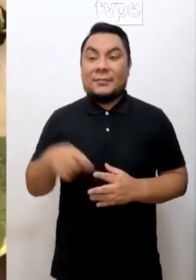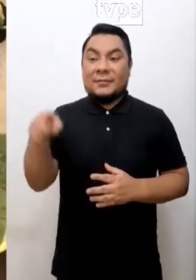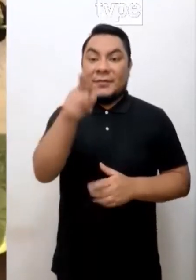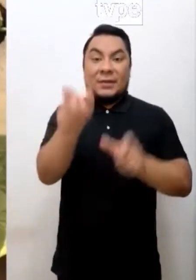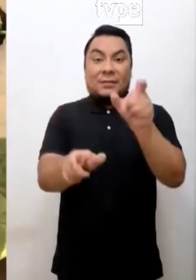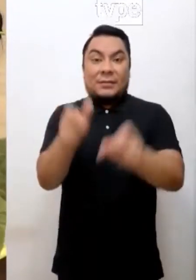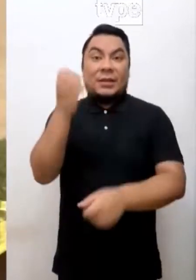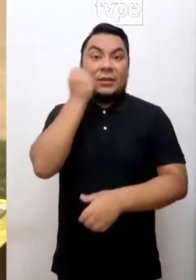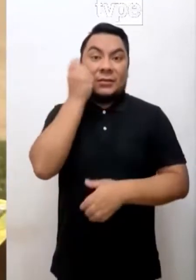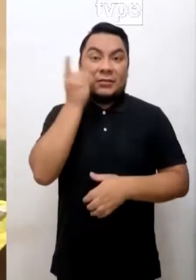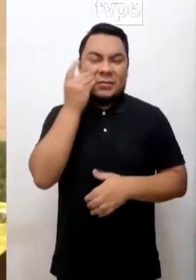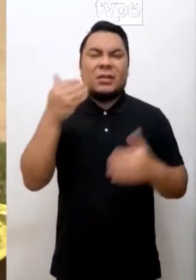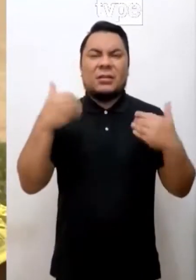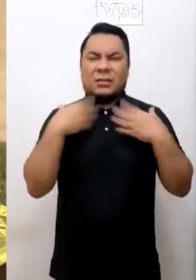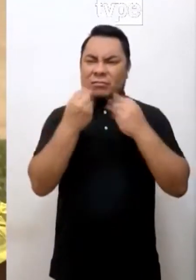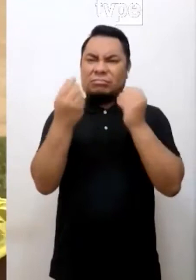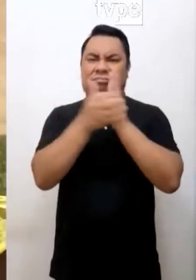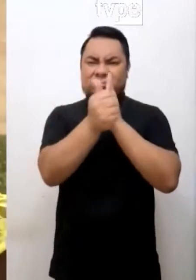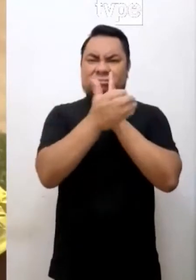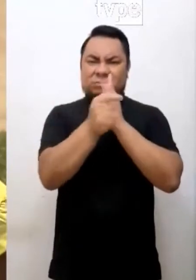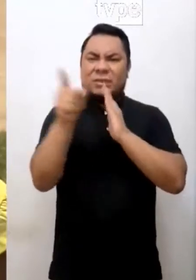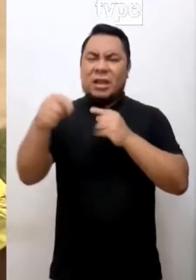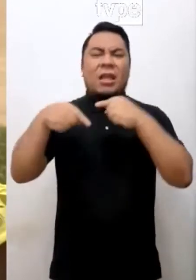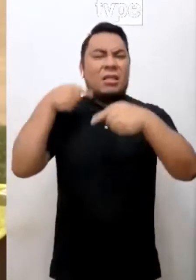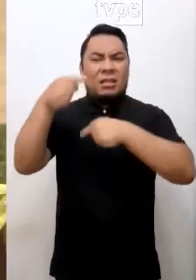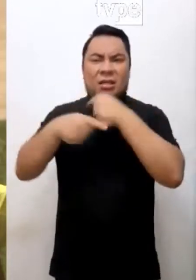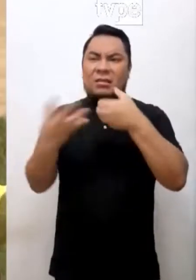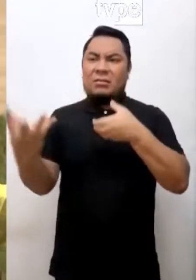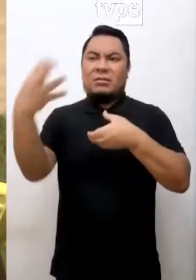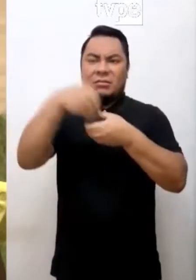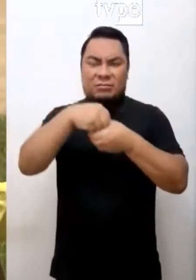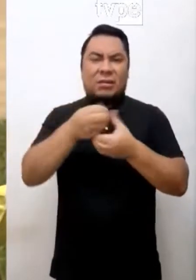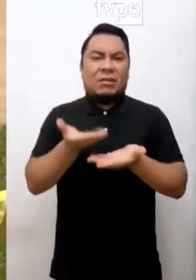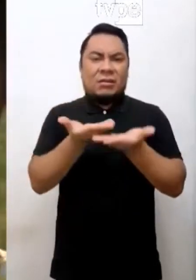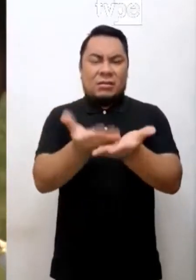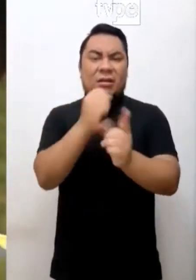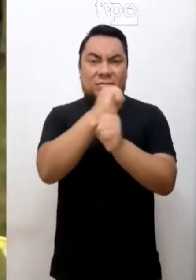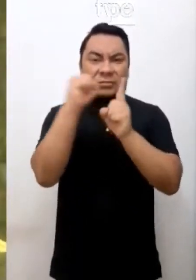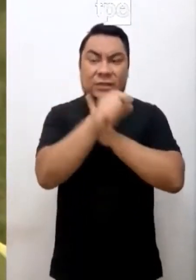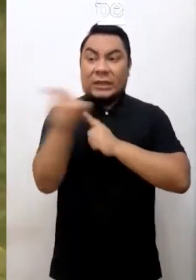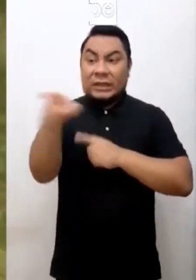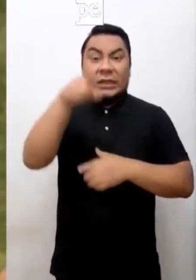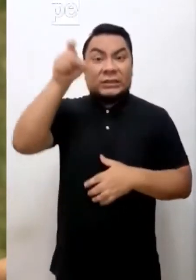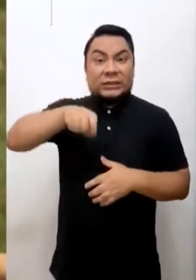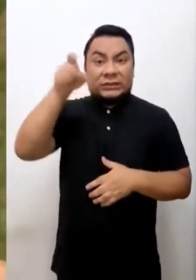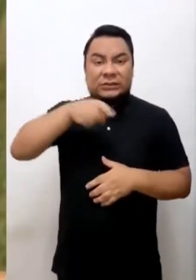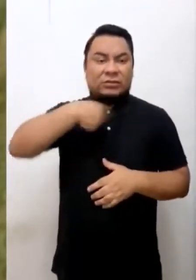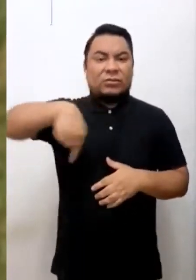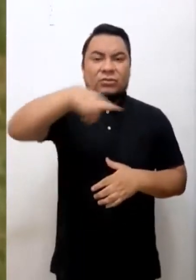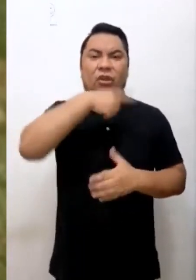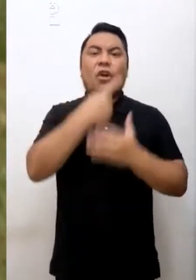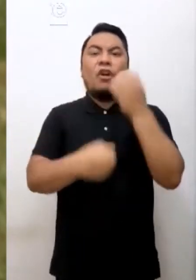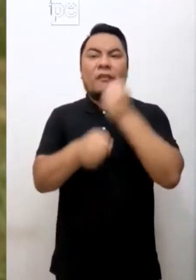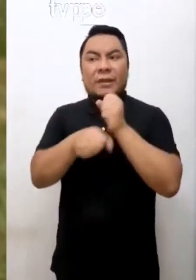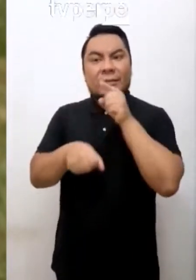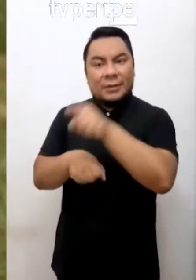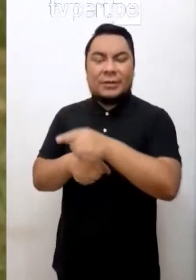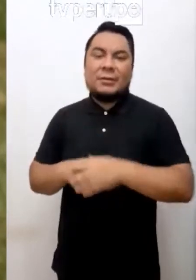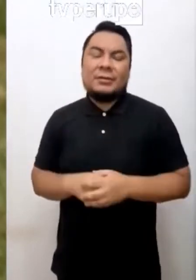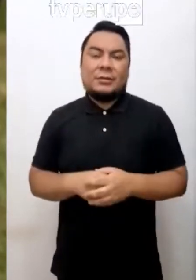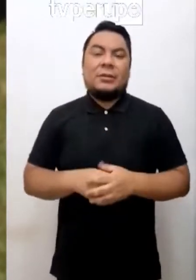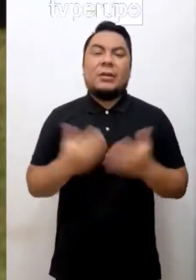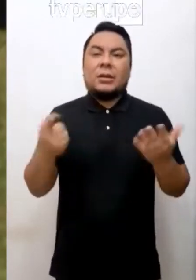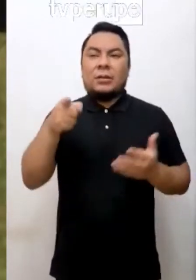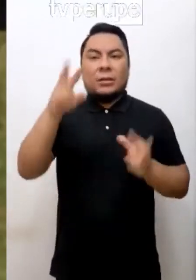Las personas con síndrome de Down tienen muchas capacidades y día a día aportan mucho a la sociedad. Lo que ellos necesitan es que nosotros confiemos en